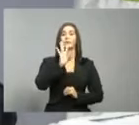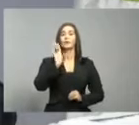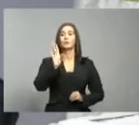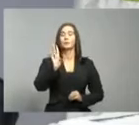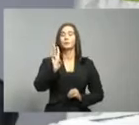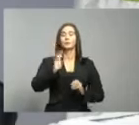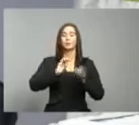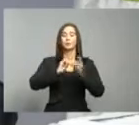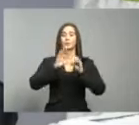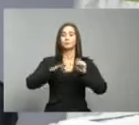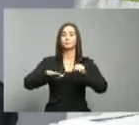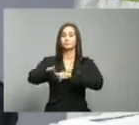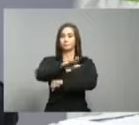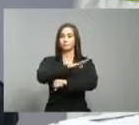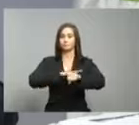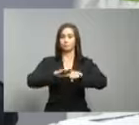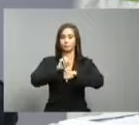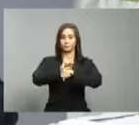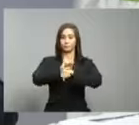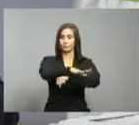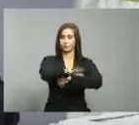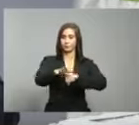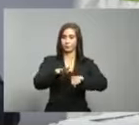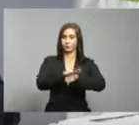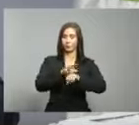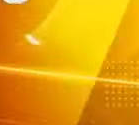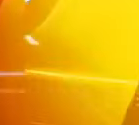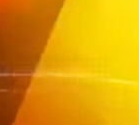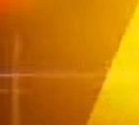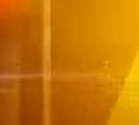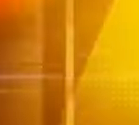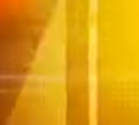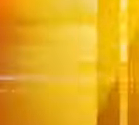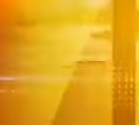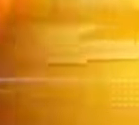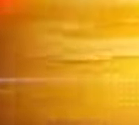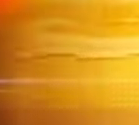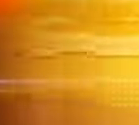la Dirección General de Epidemiología del Ministerio de Salud.